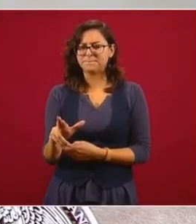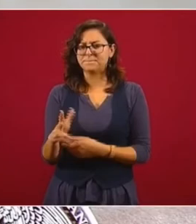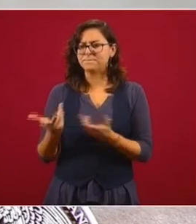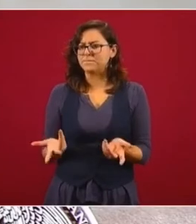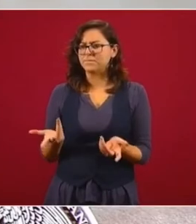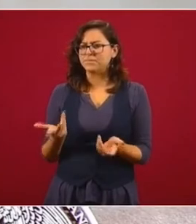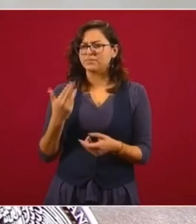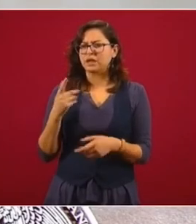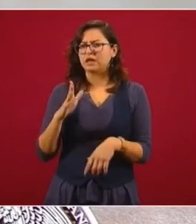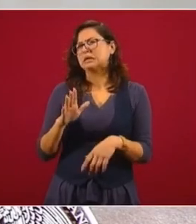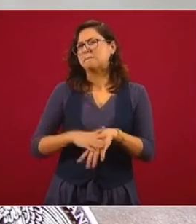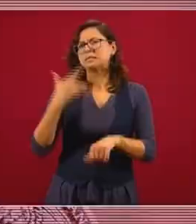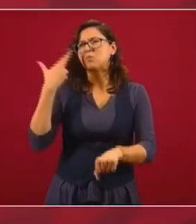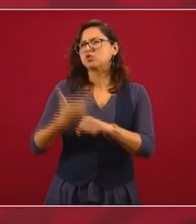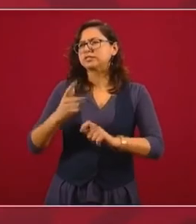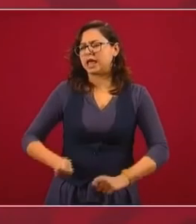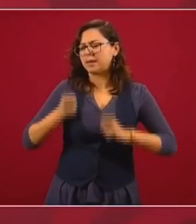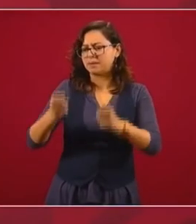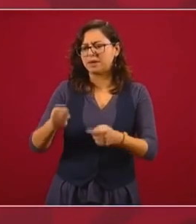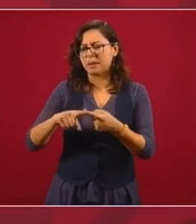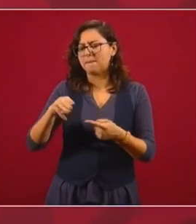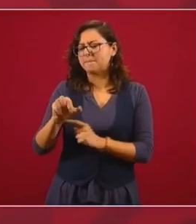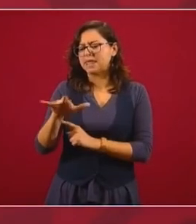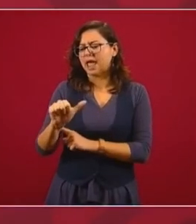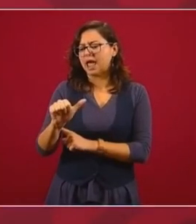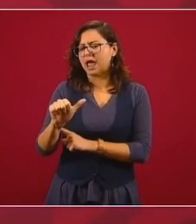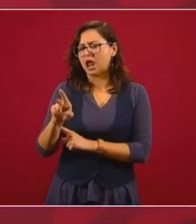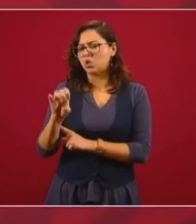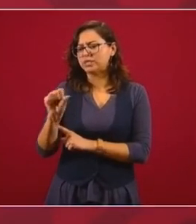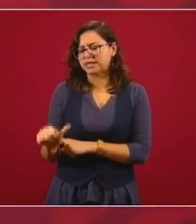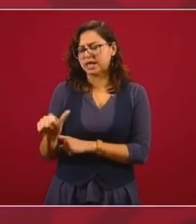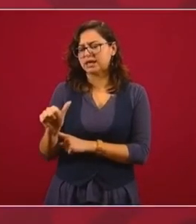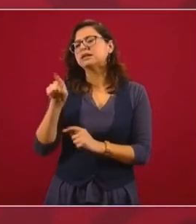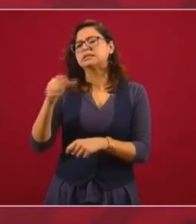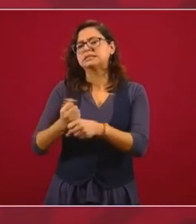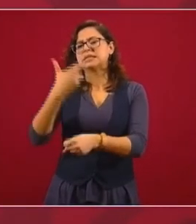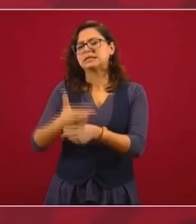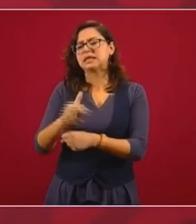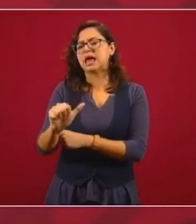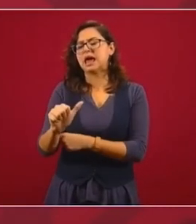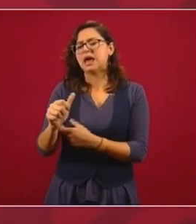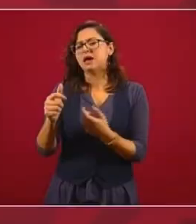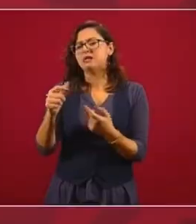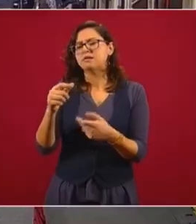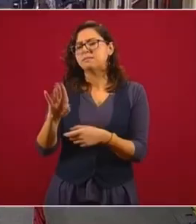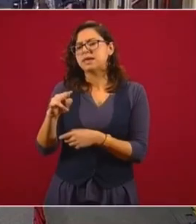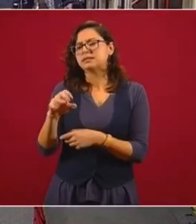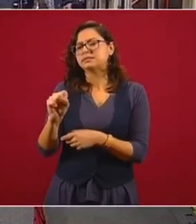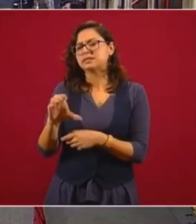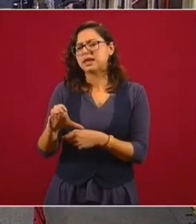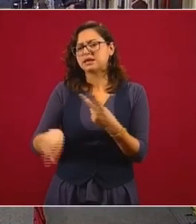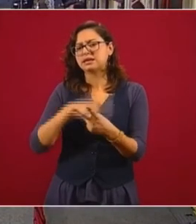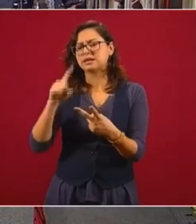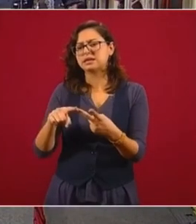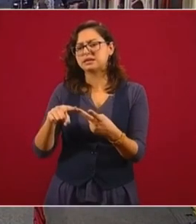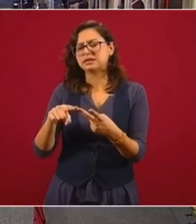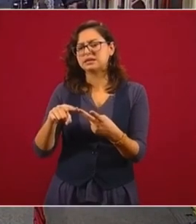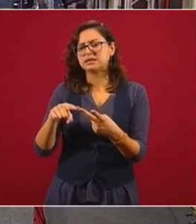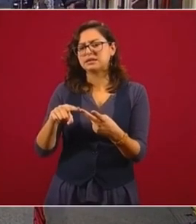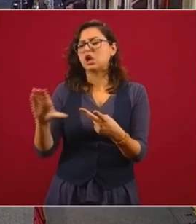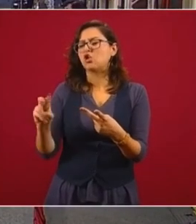Esto lo está viendo más María Luisa Alvores, la secretaria de Bienestar, con el Instituto